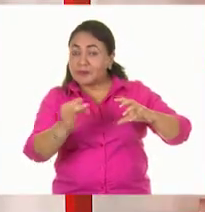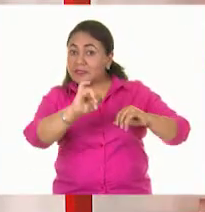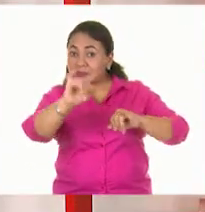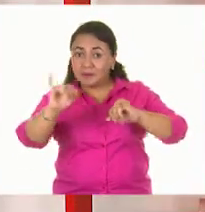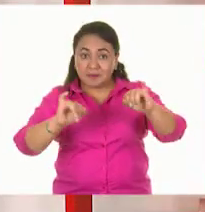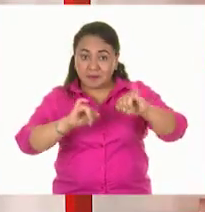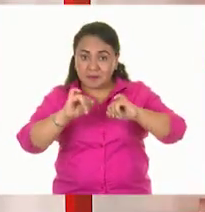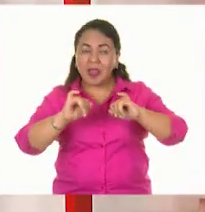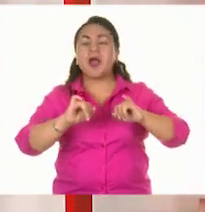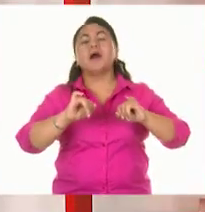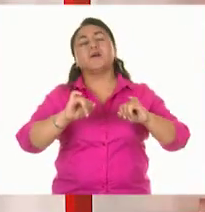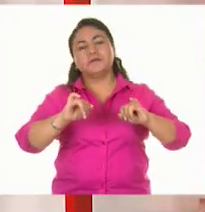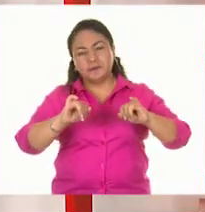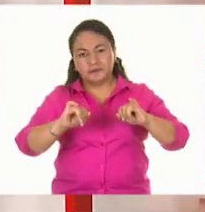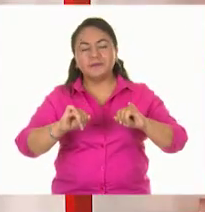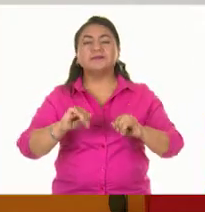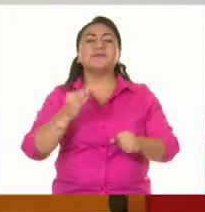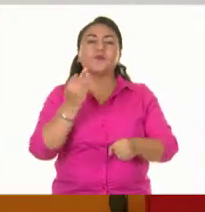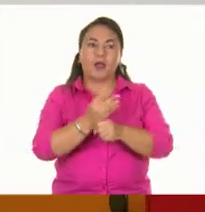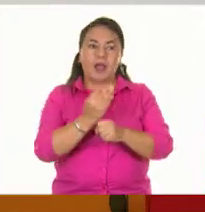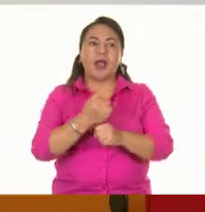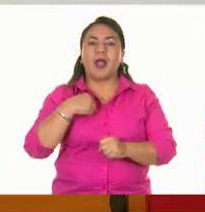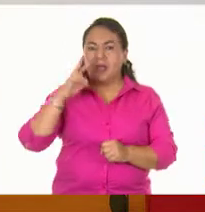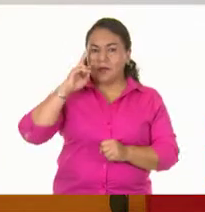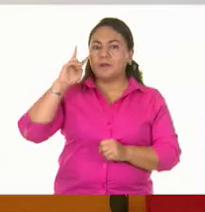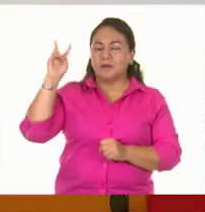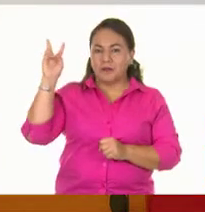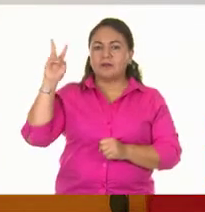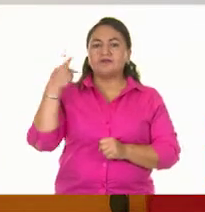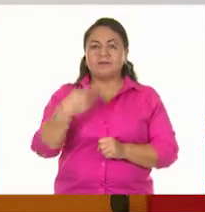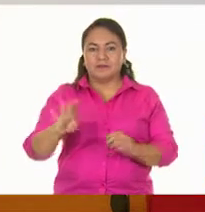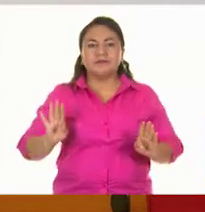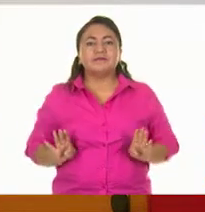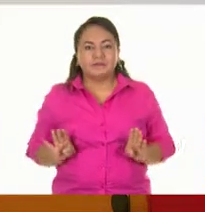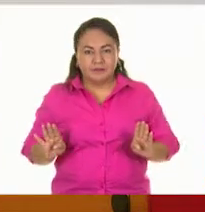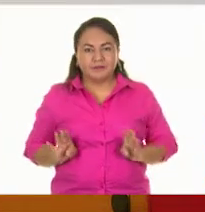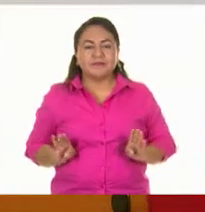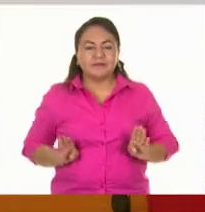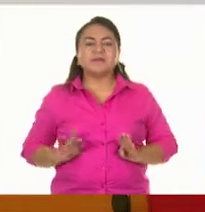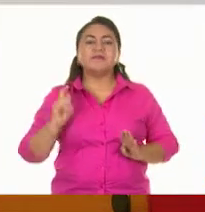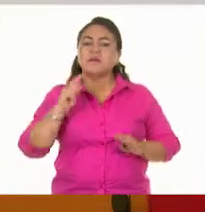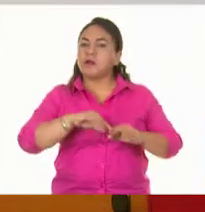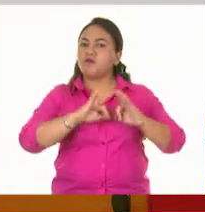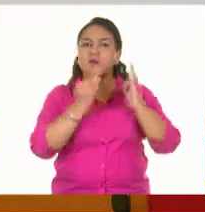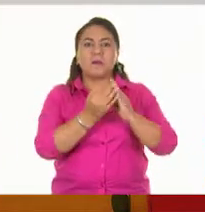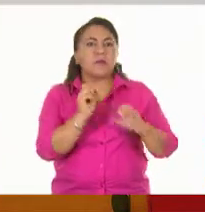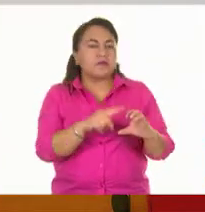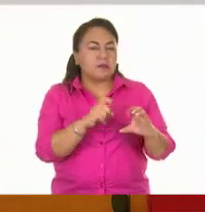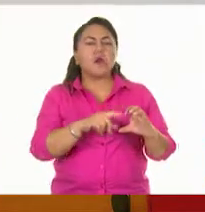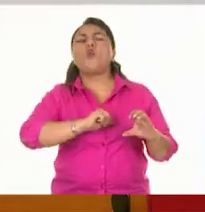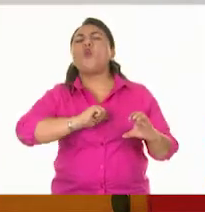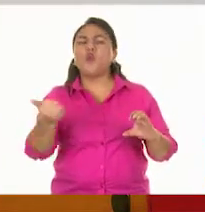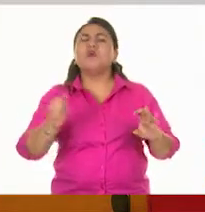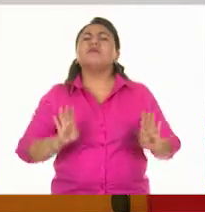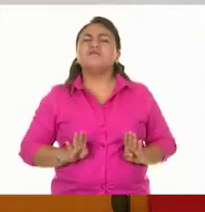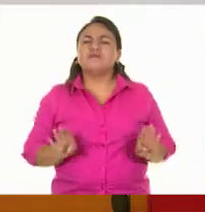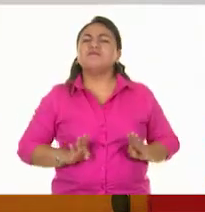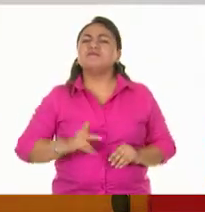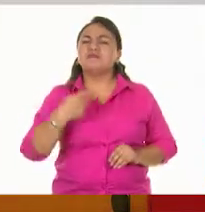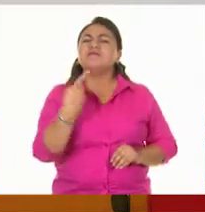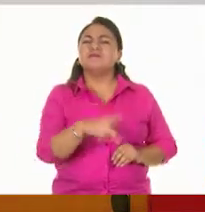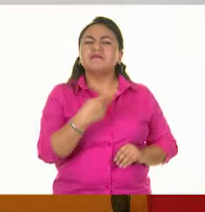Si están de acuerdo, ya nosotros vimos que una característica es que tiene forma definida. ¿Qué otra característica